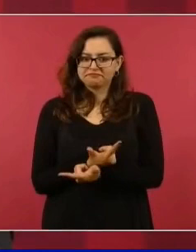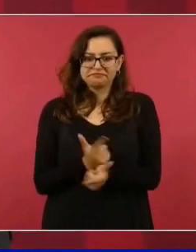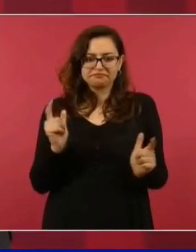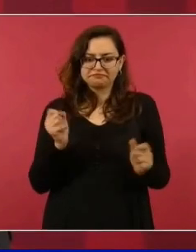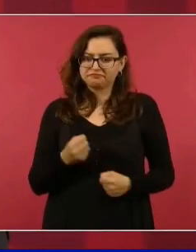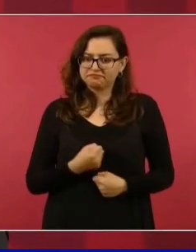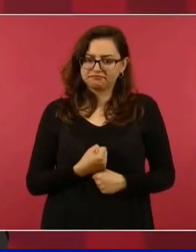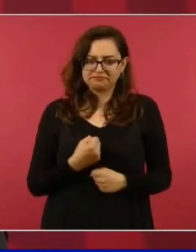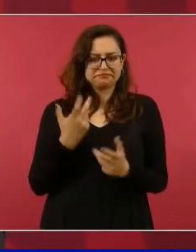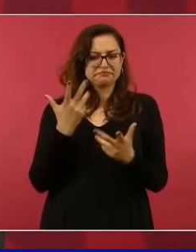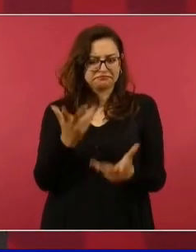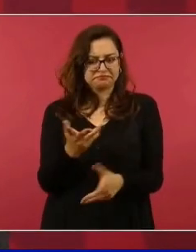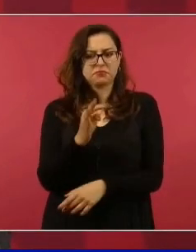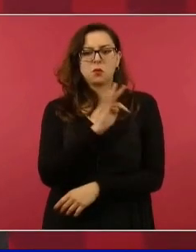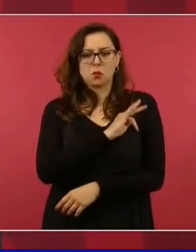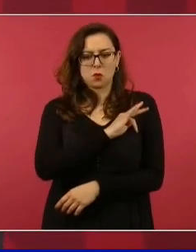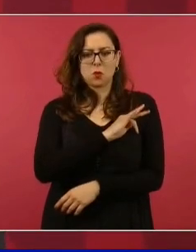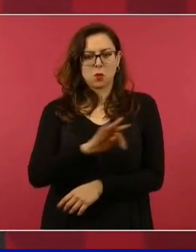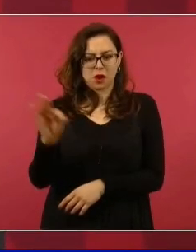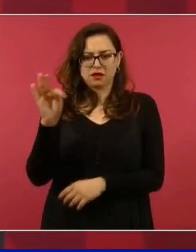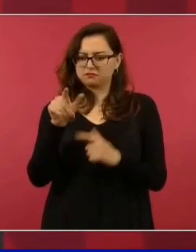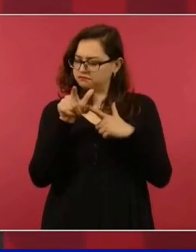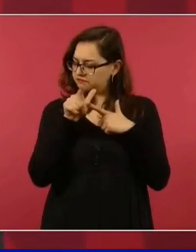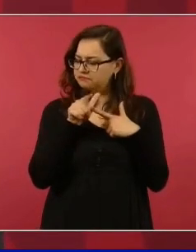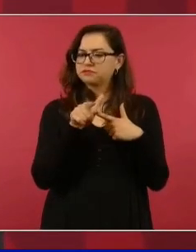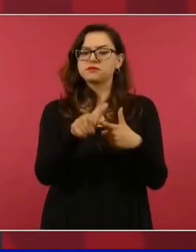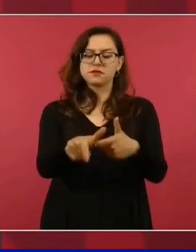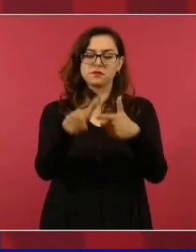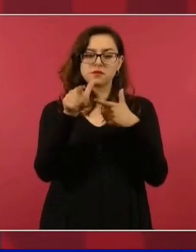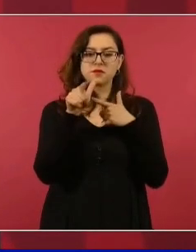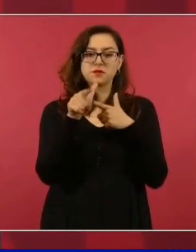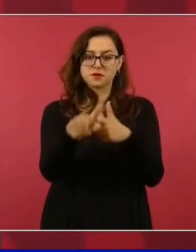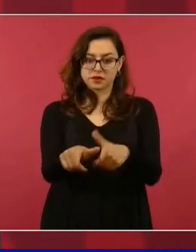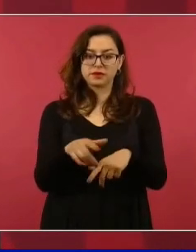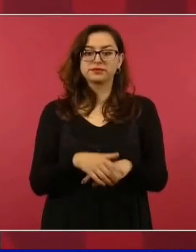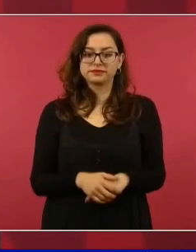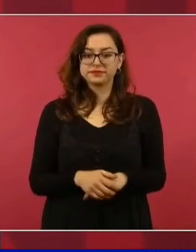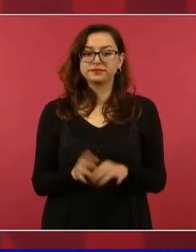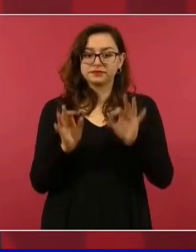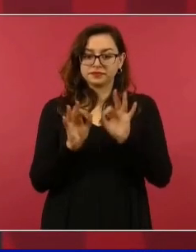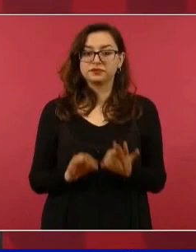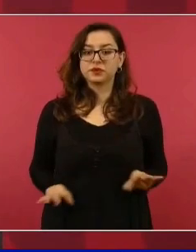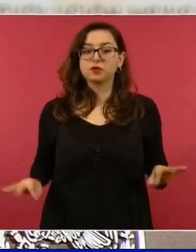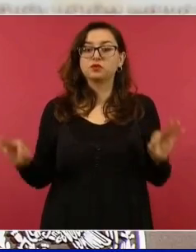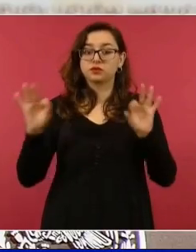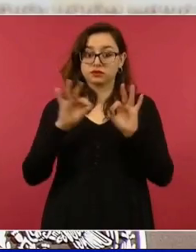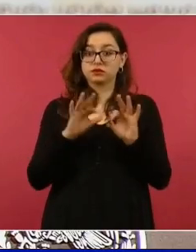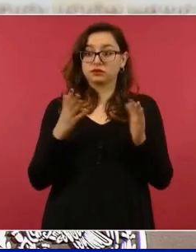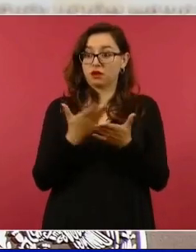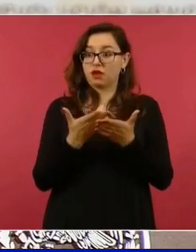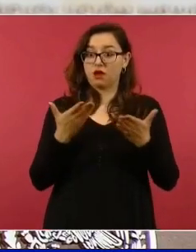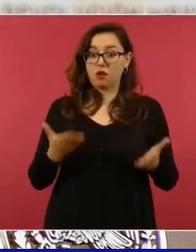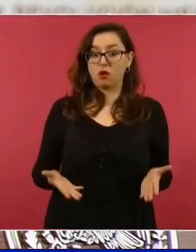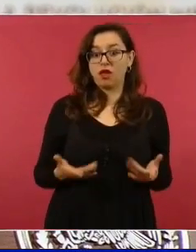libertades y es muy importante vivir en estos tiempos